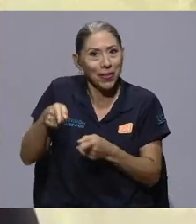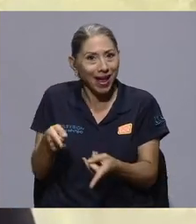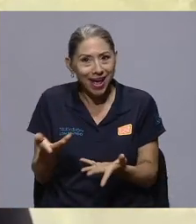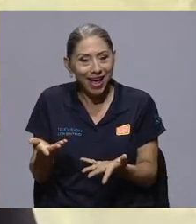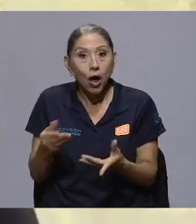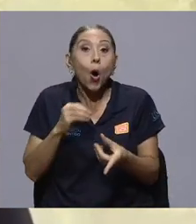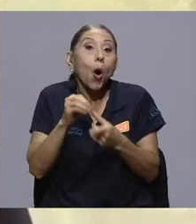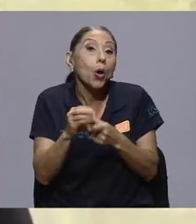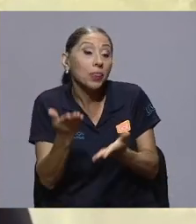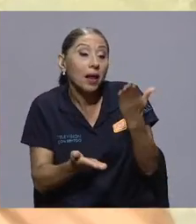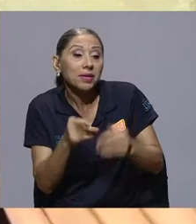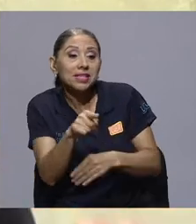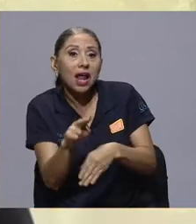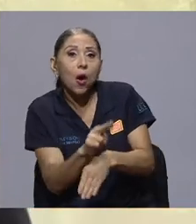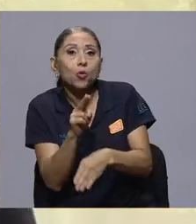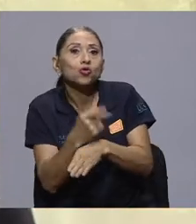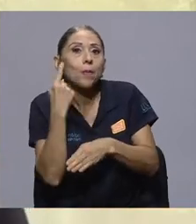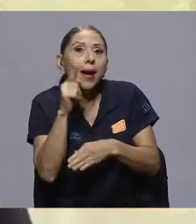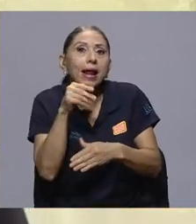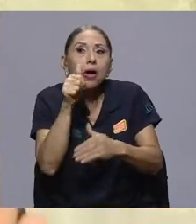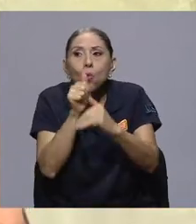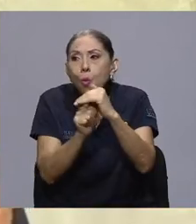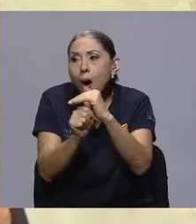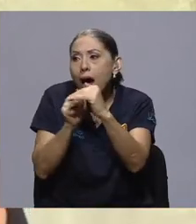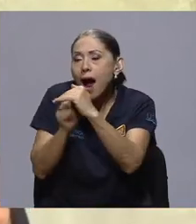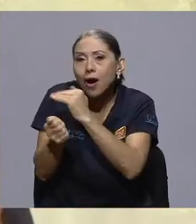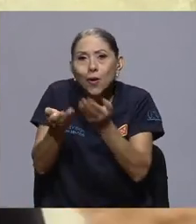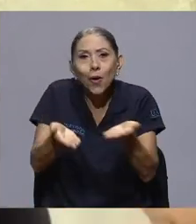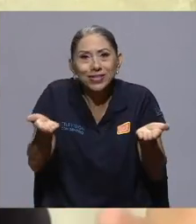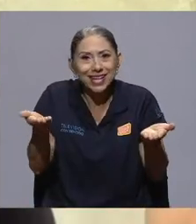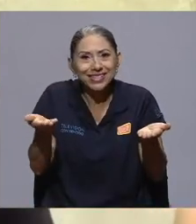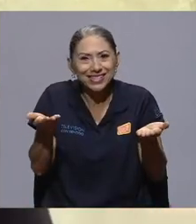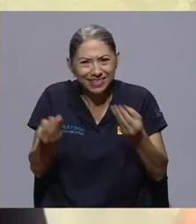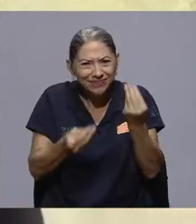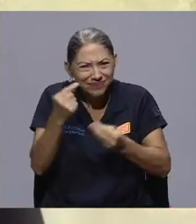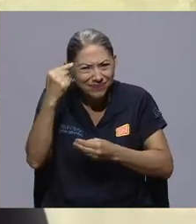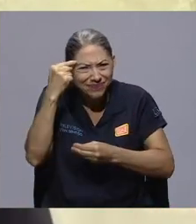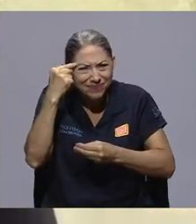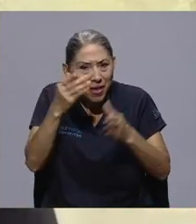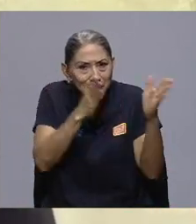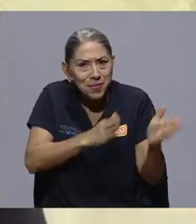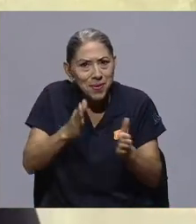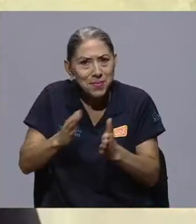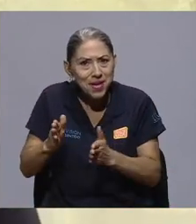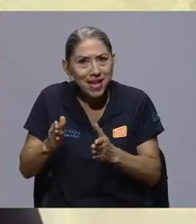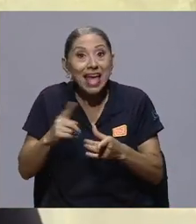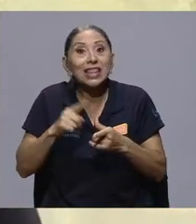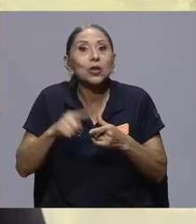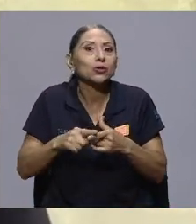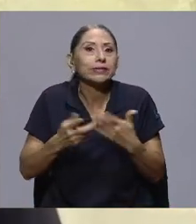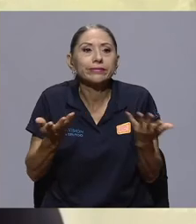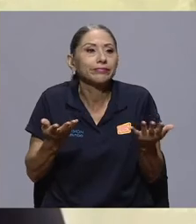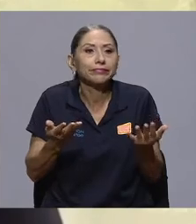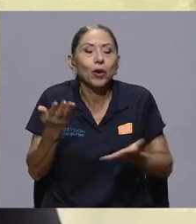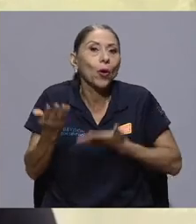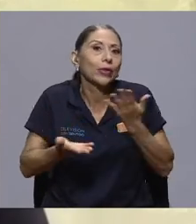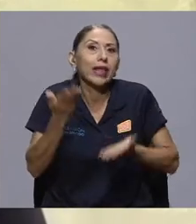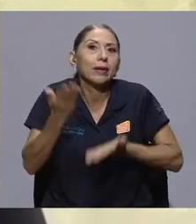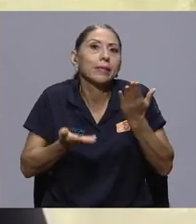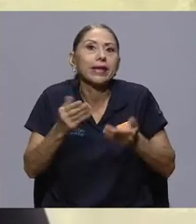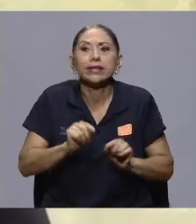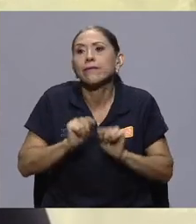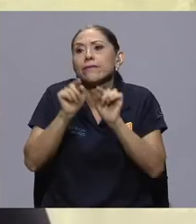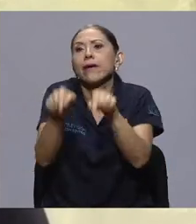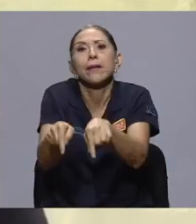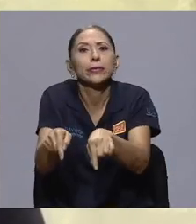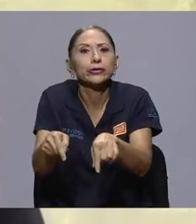en una bodega que necesitan ser protegidas, no sé, y al final la llevo a reciclar al mundo rep, que en Costa